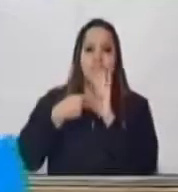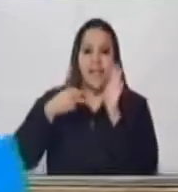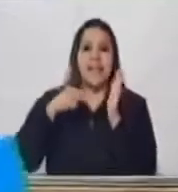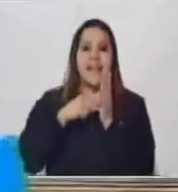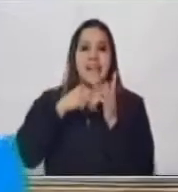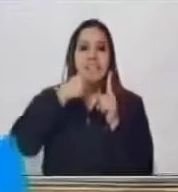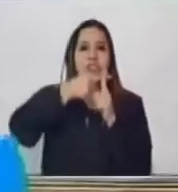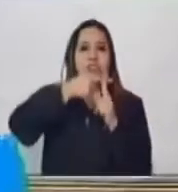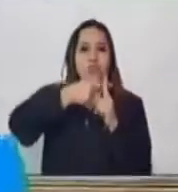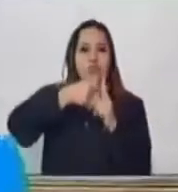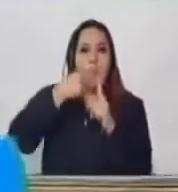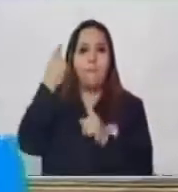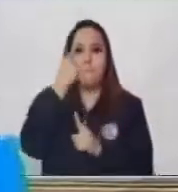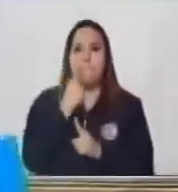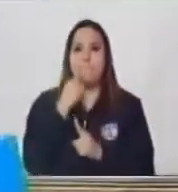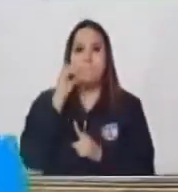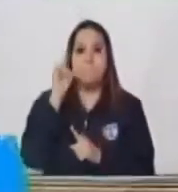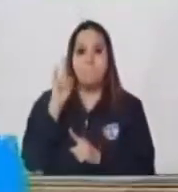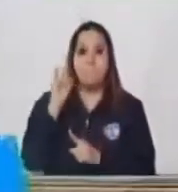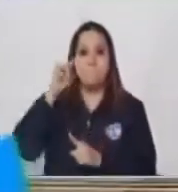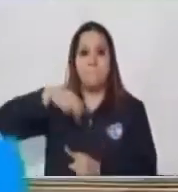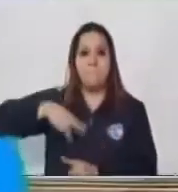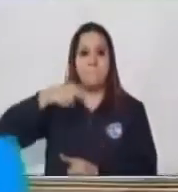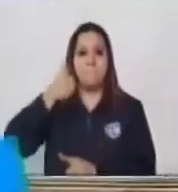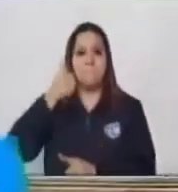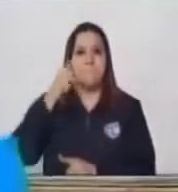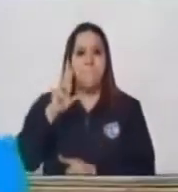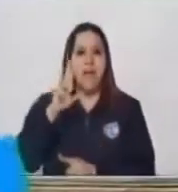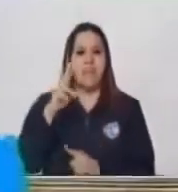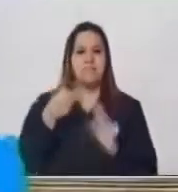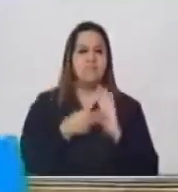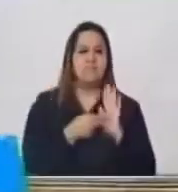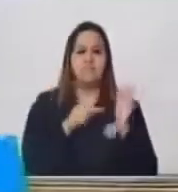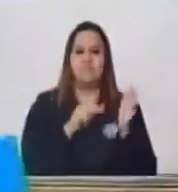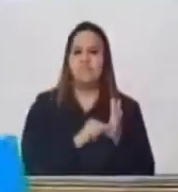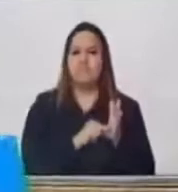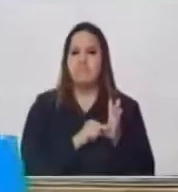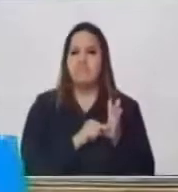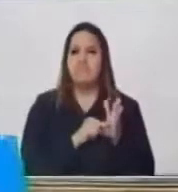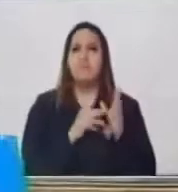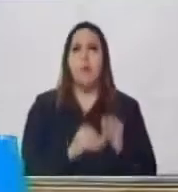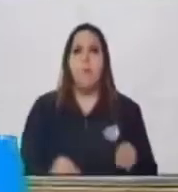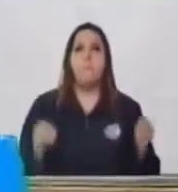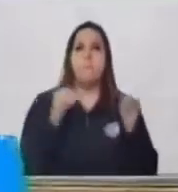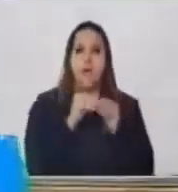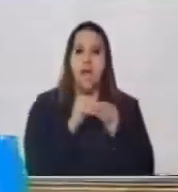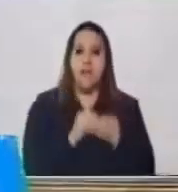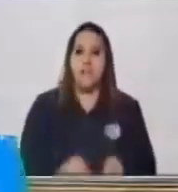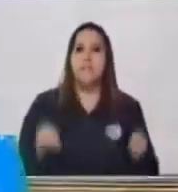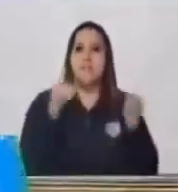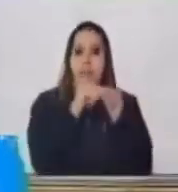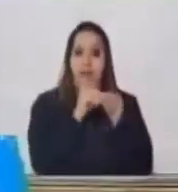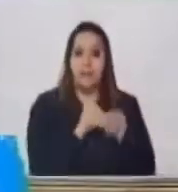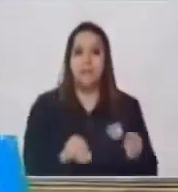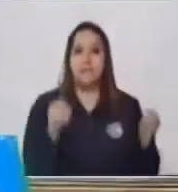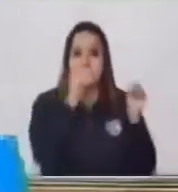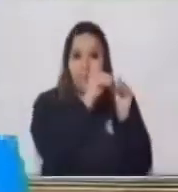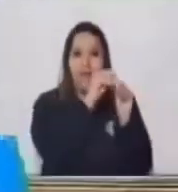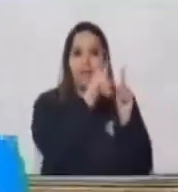Sumar Sumar El signo más Que nos indica Que vamos a Sumar